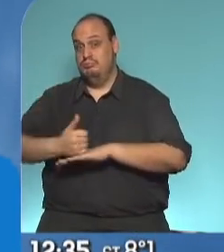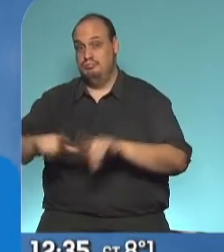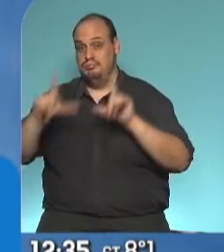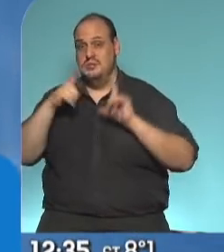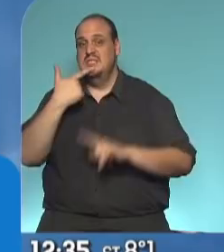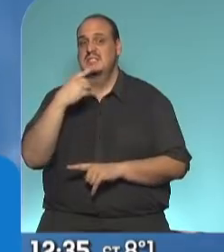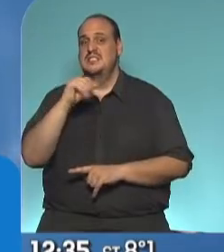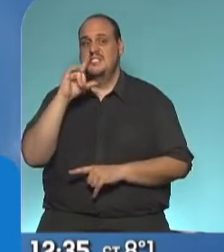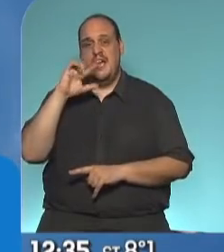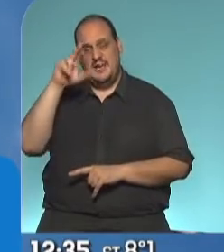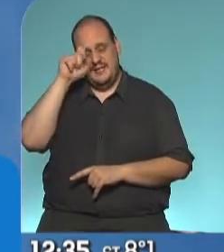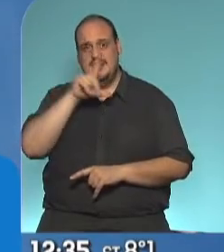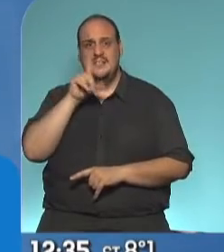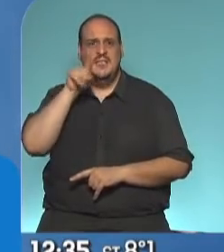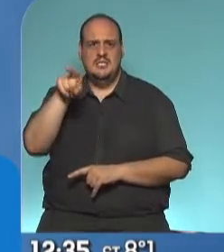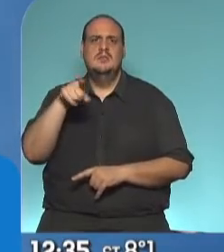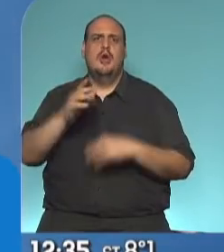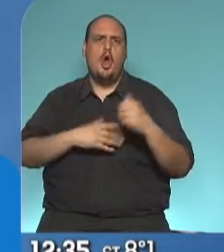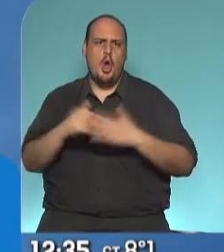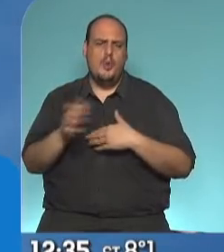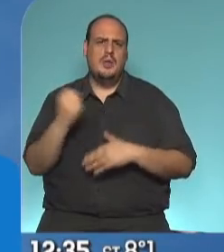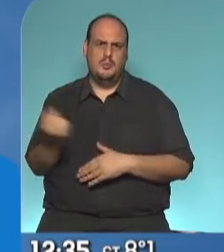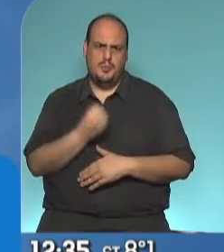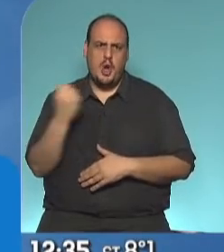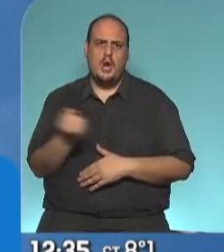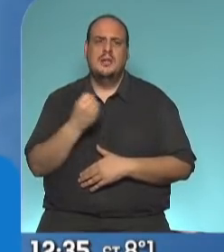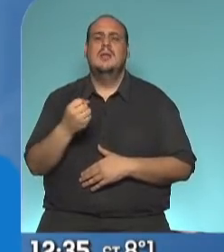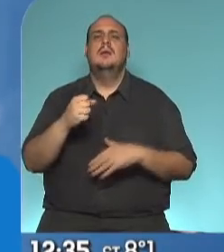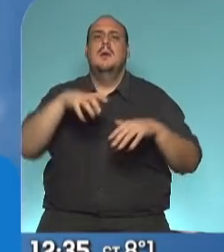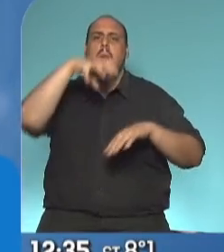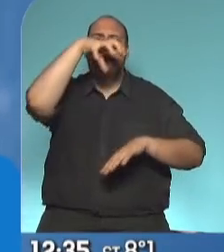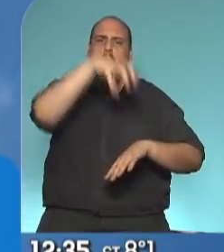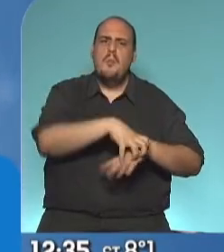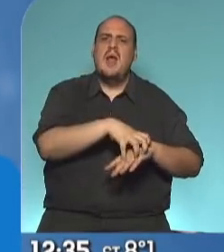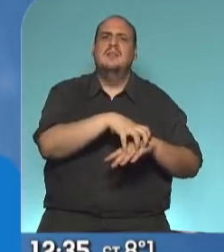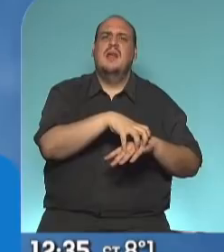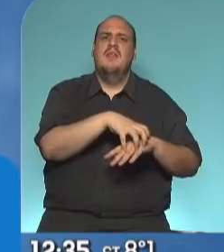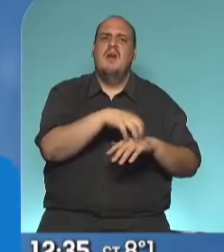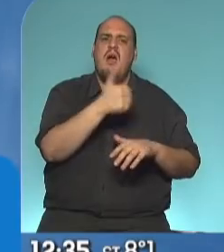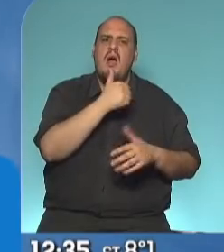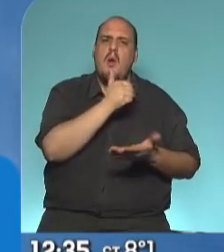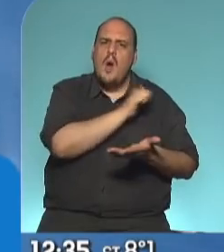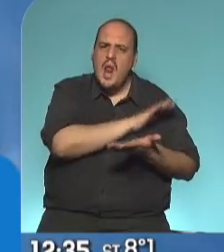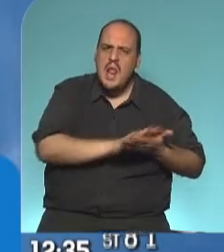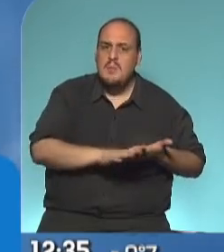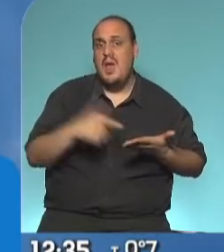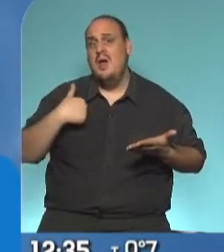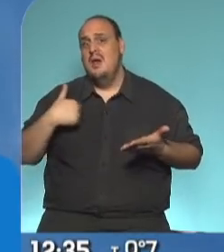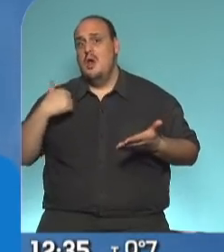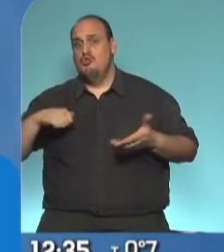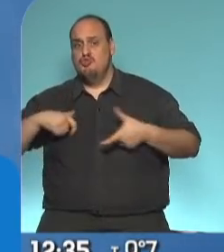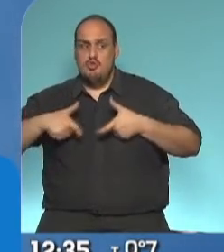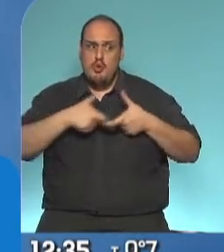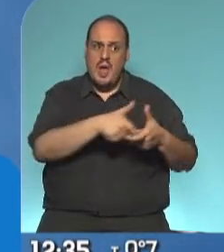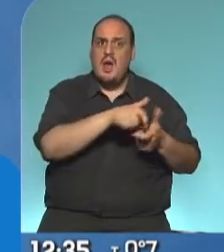Schiaretti, allí una obra muy importante, una planta depuradora con colectores cloacales, muy